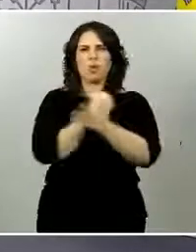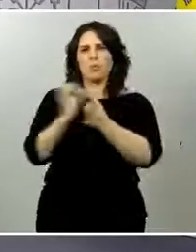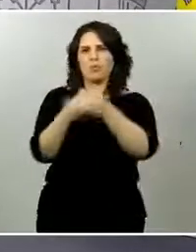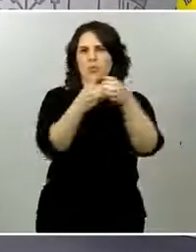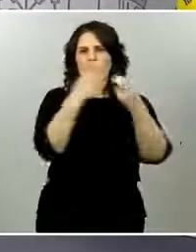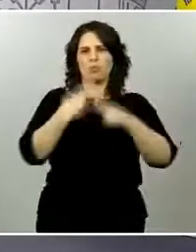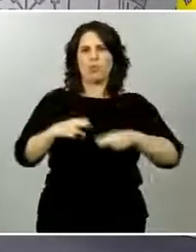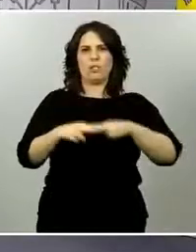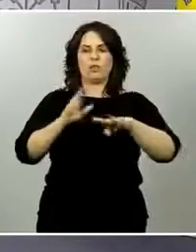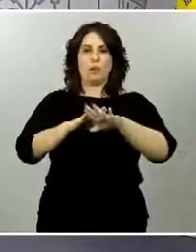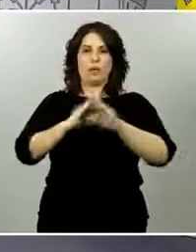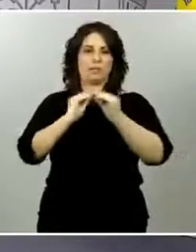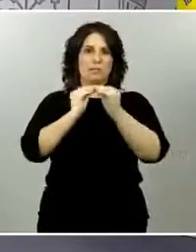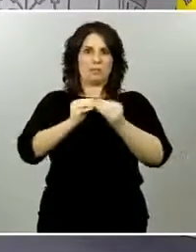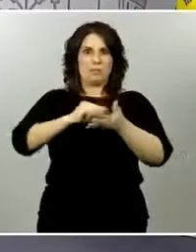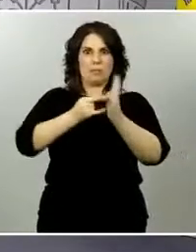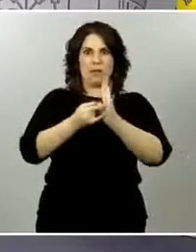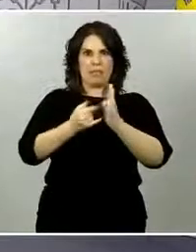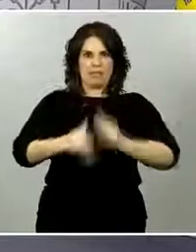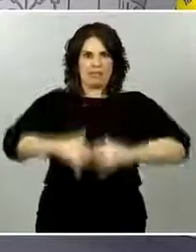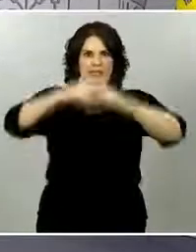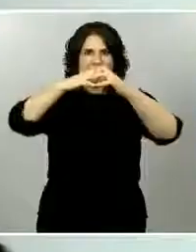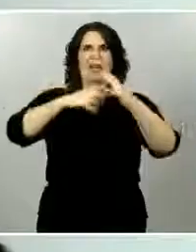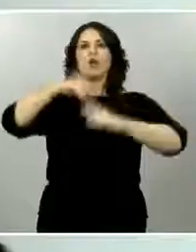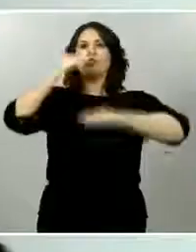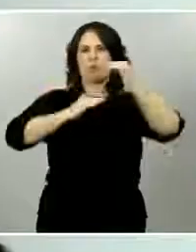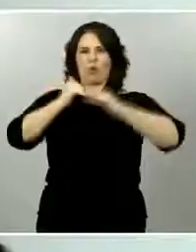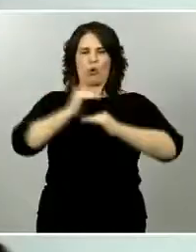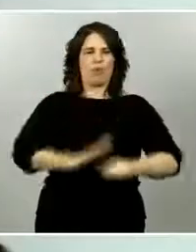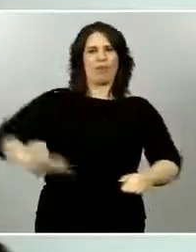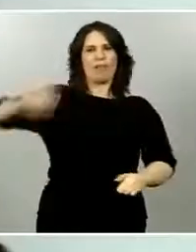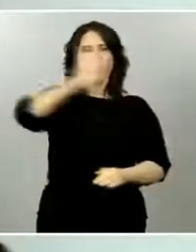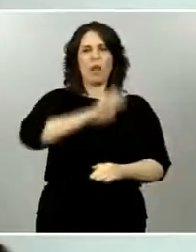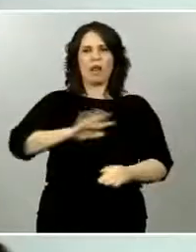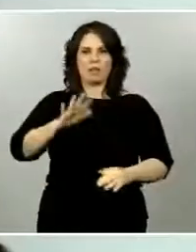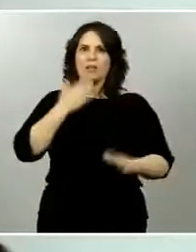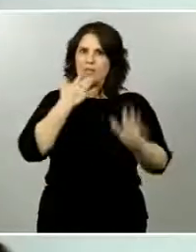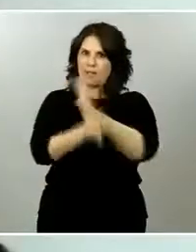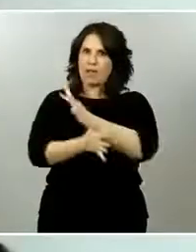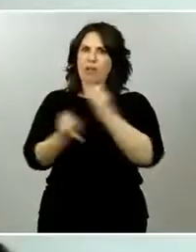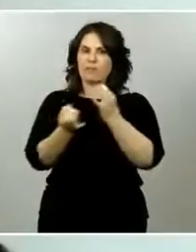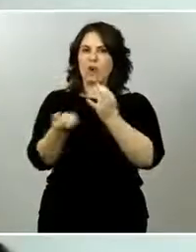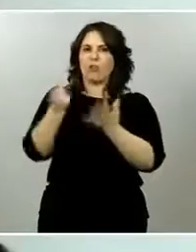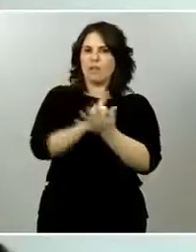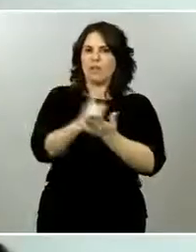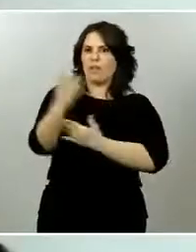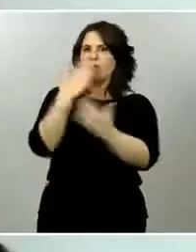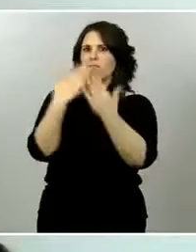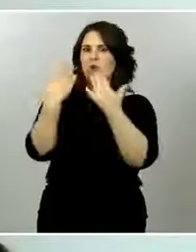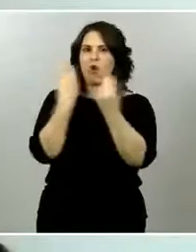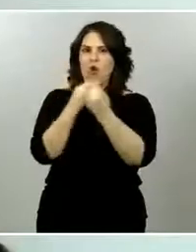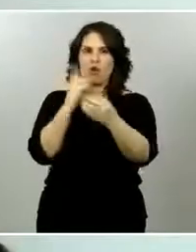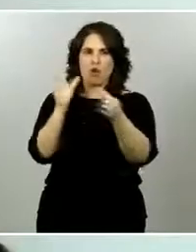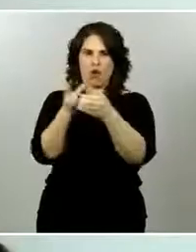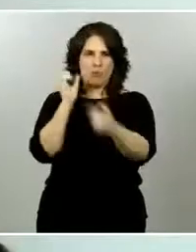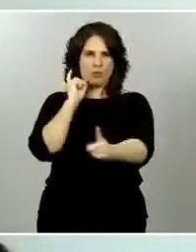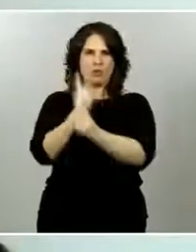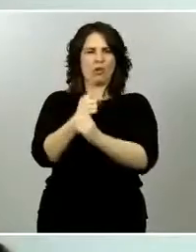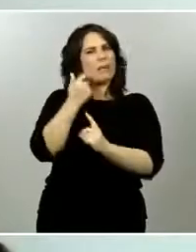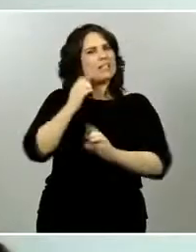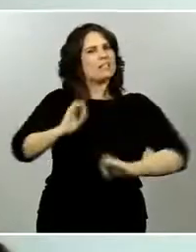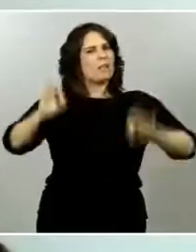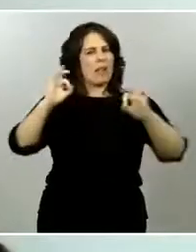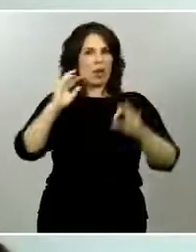También, el presidente hizo ayer una llamada a la unidad de las fuerzas políticas para abordar el plan de reconstrucción nacional.